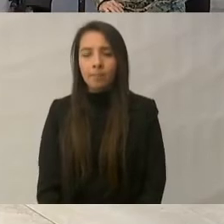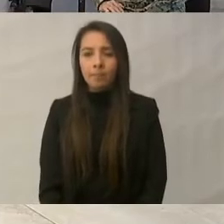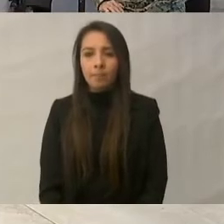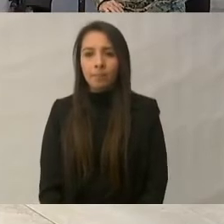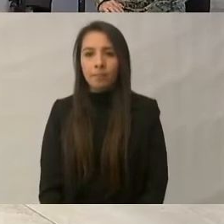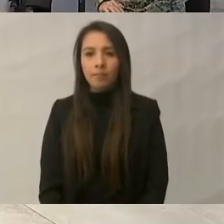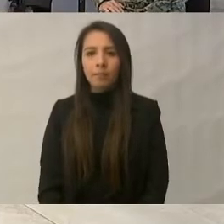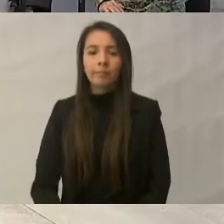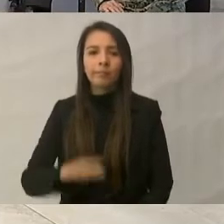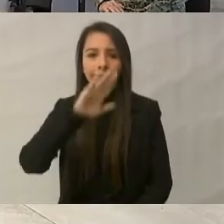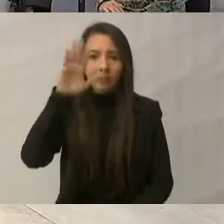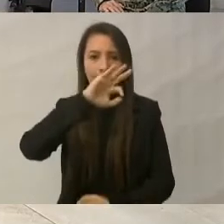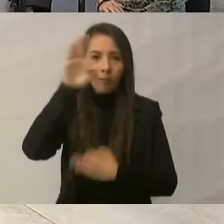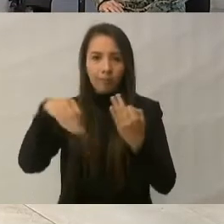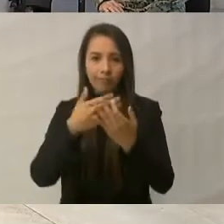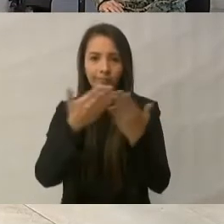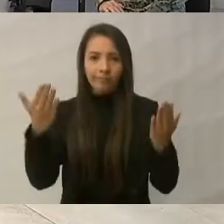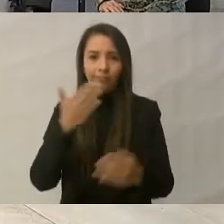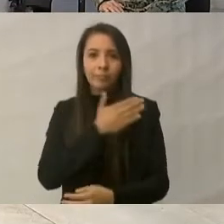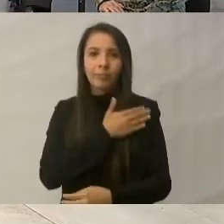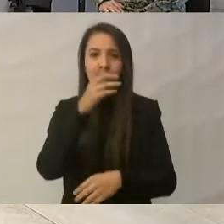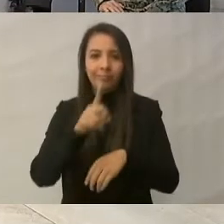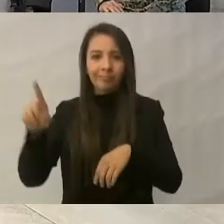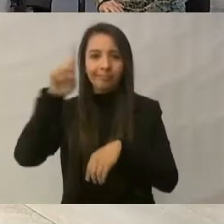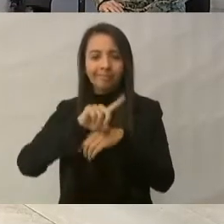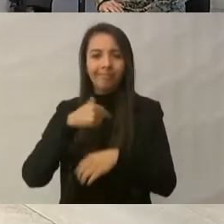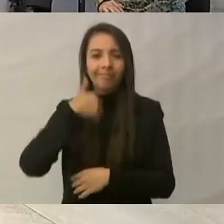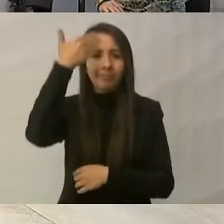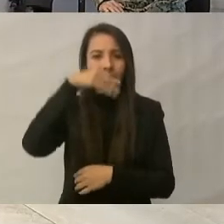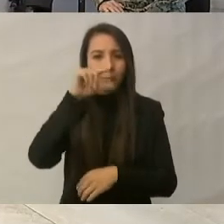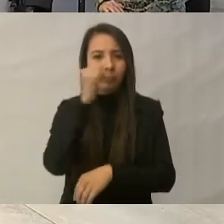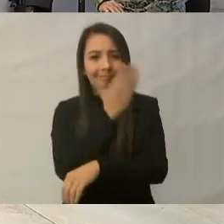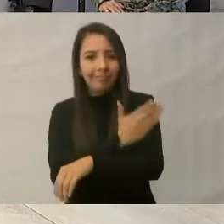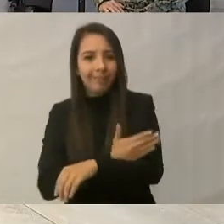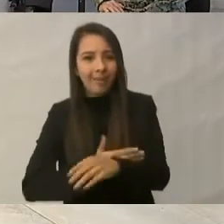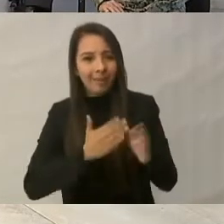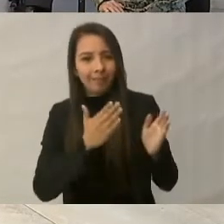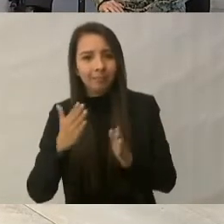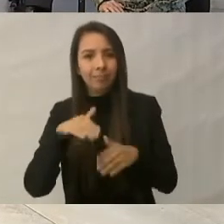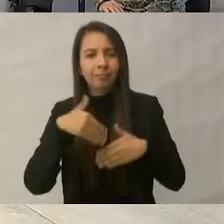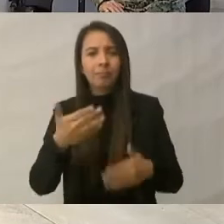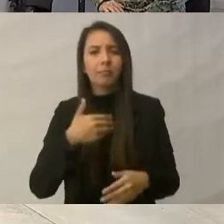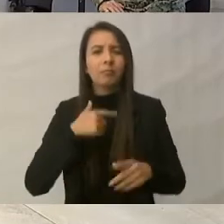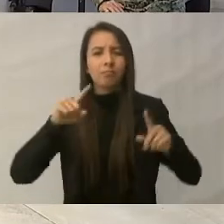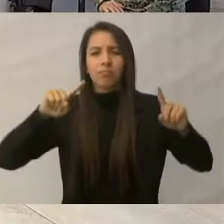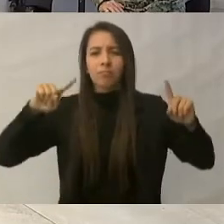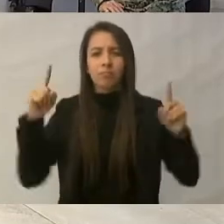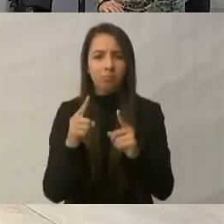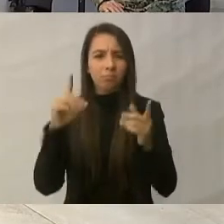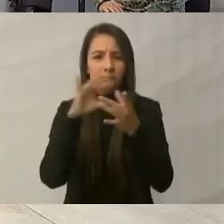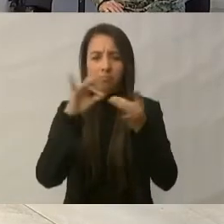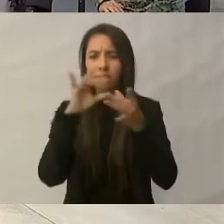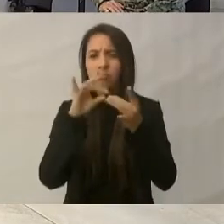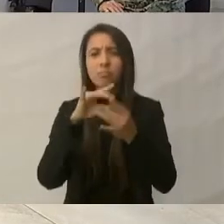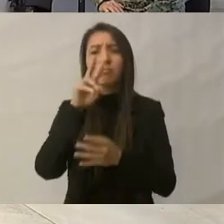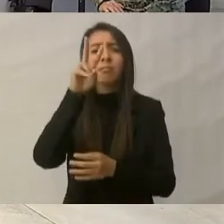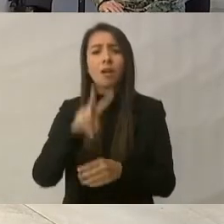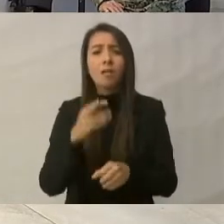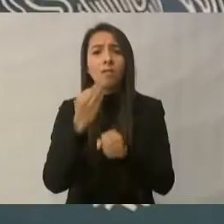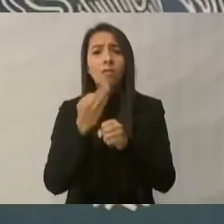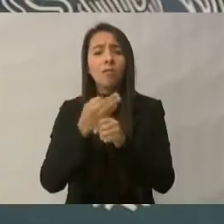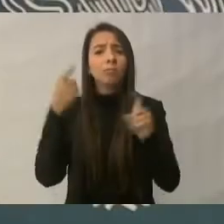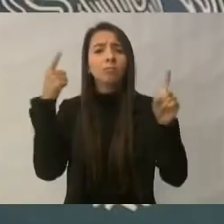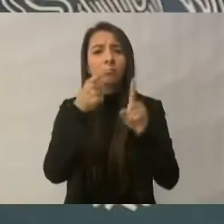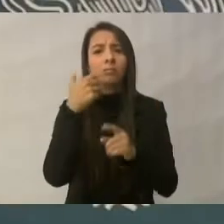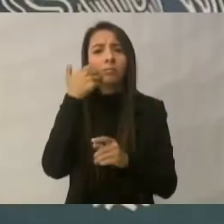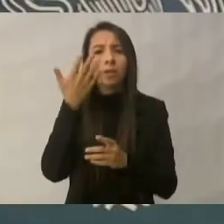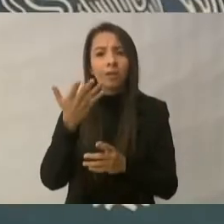Muy buenos días a todos ustedes. Sé que venimos un poquito retrasados. Yo seré muy breve porque realmente lo que queremos todos es